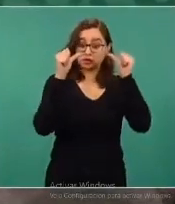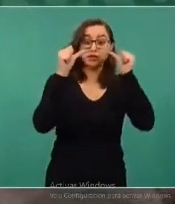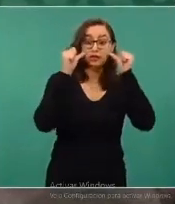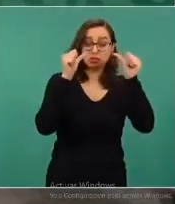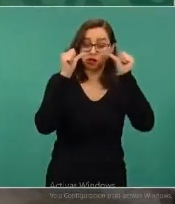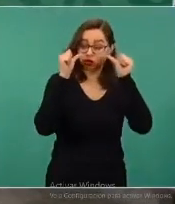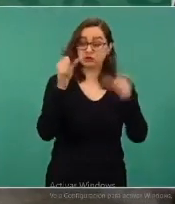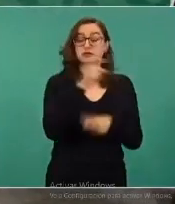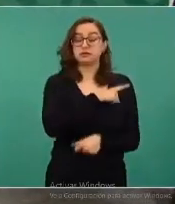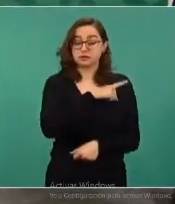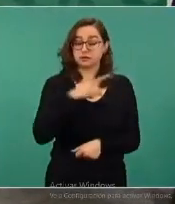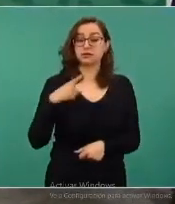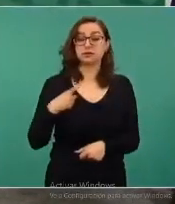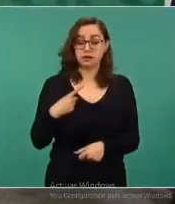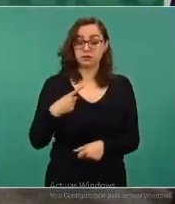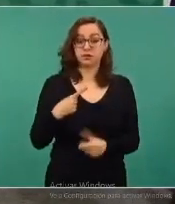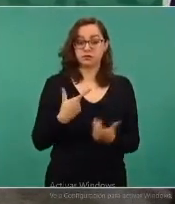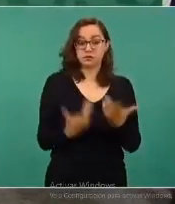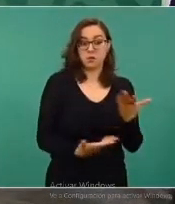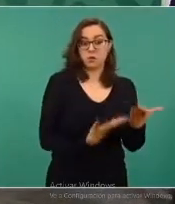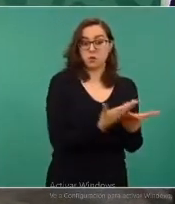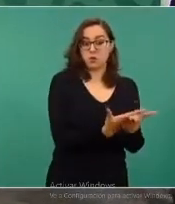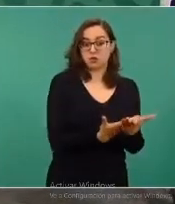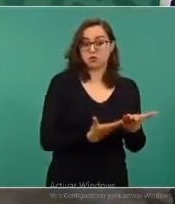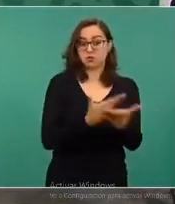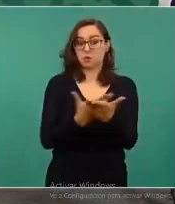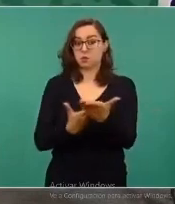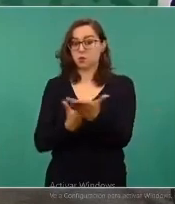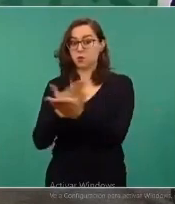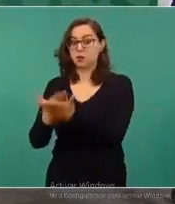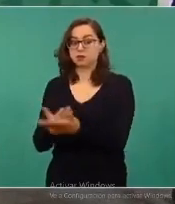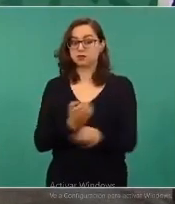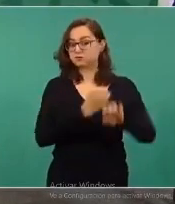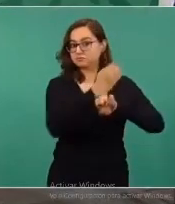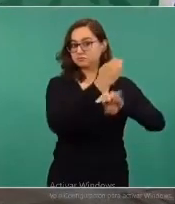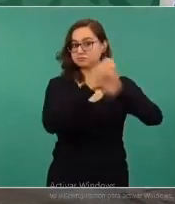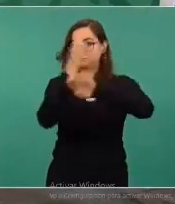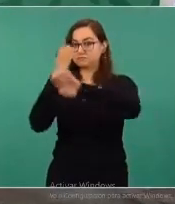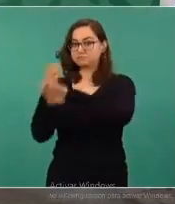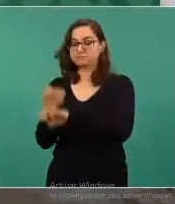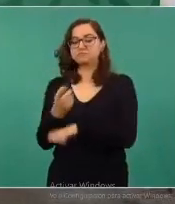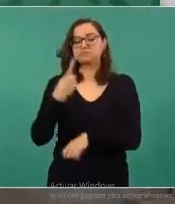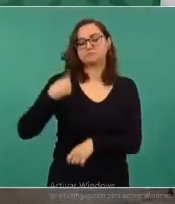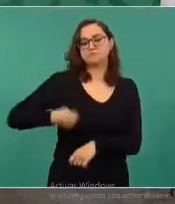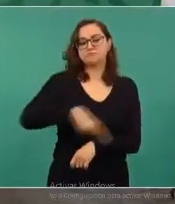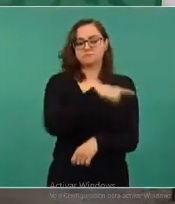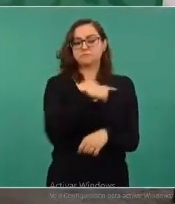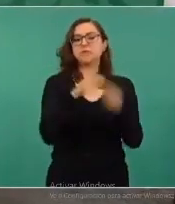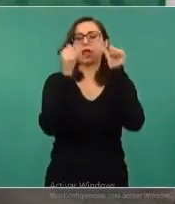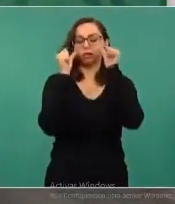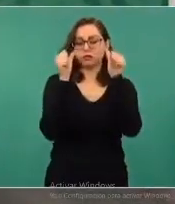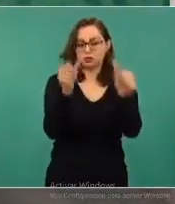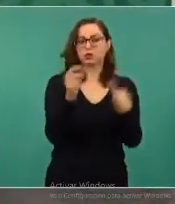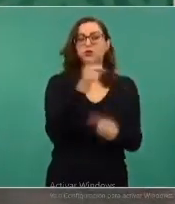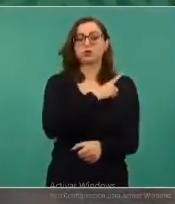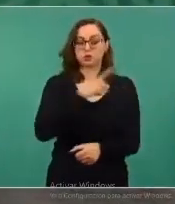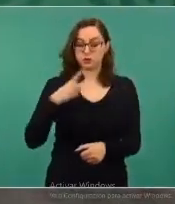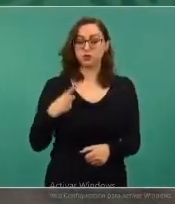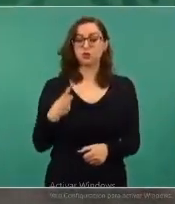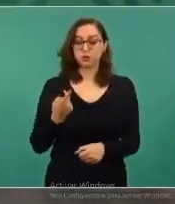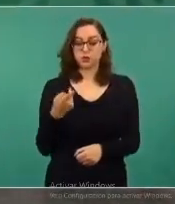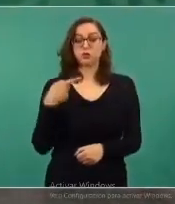planteamientos que hacen los gobiernos de los estados, pero vamos a ver